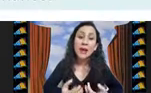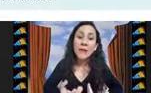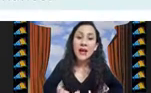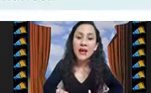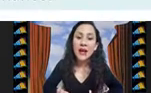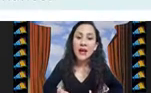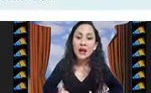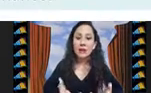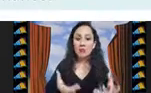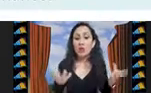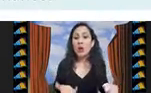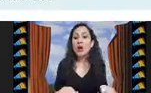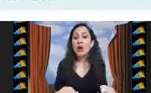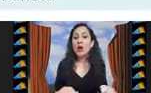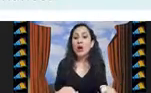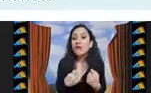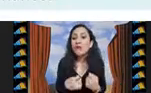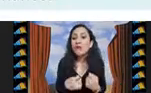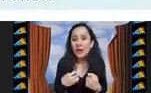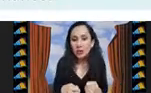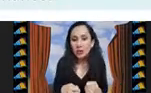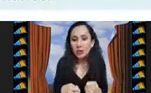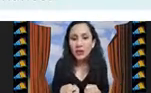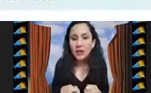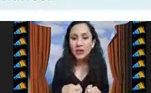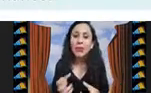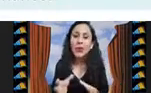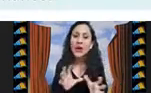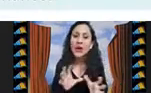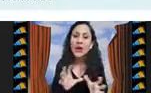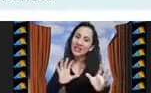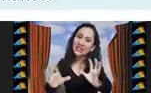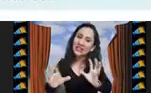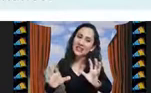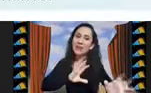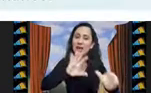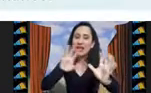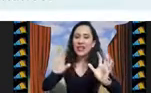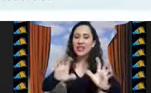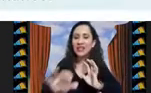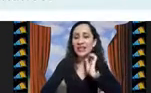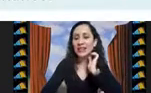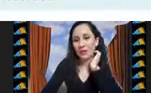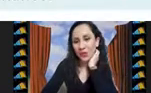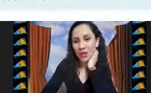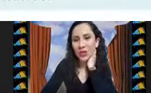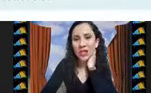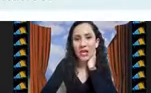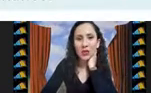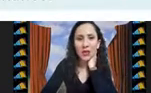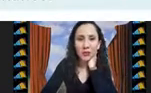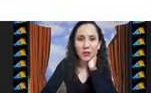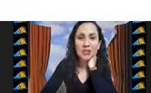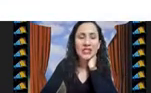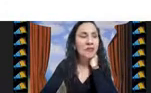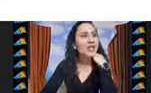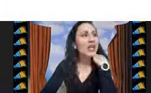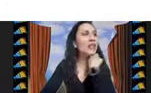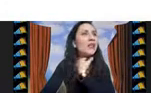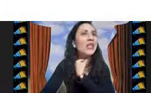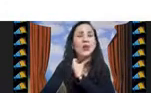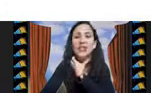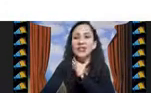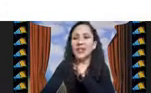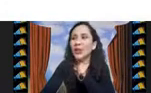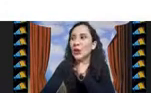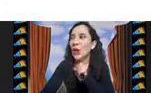que me van a luego dar información que voy a utilizar para analizar el desempeño del algoritmo entonces al